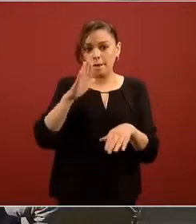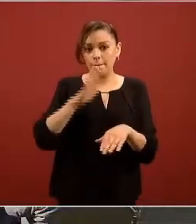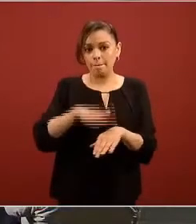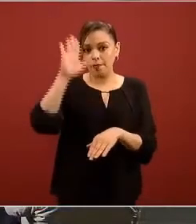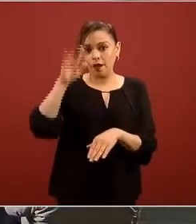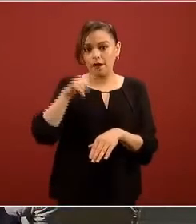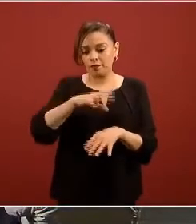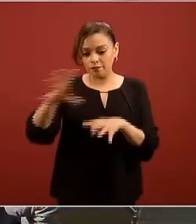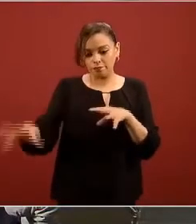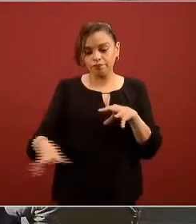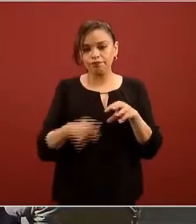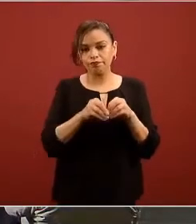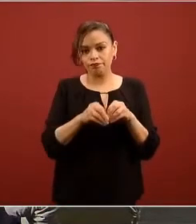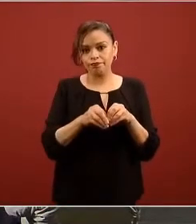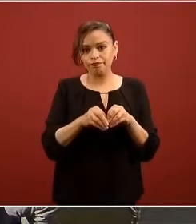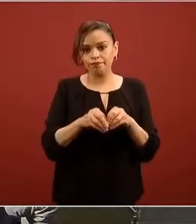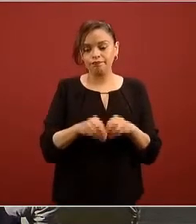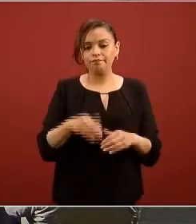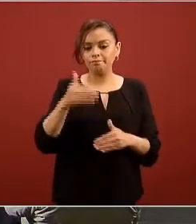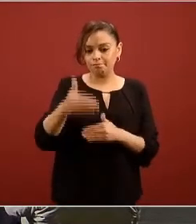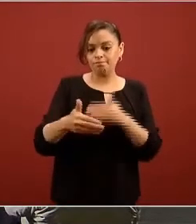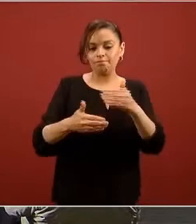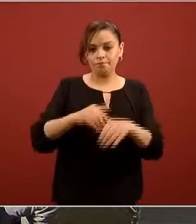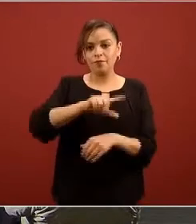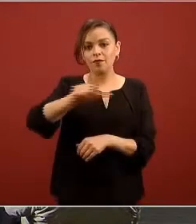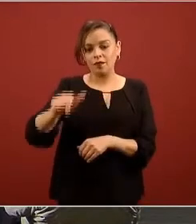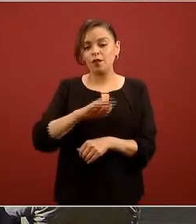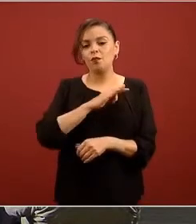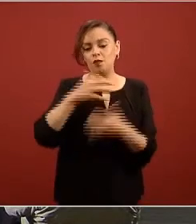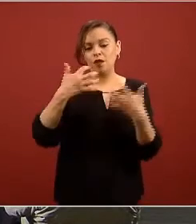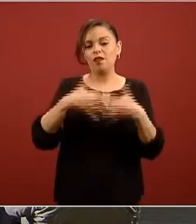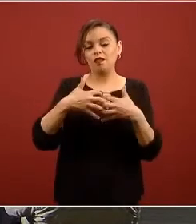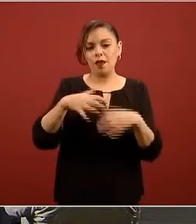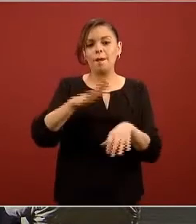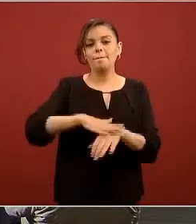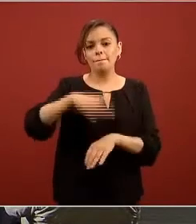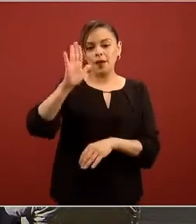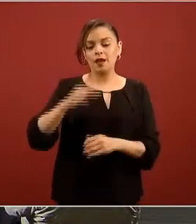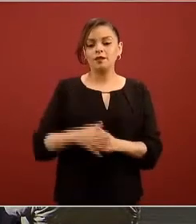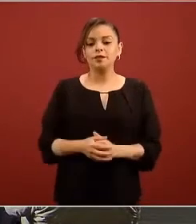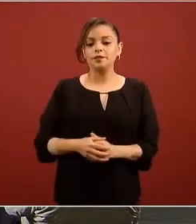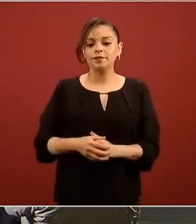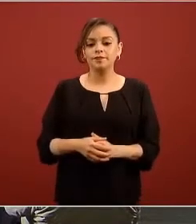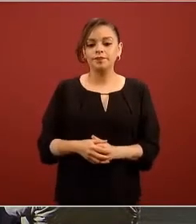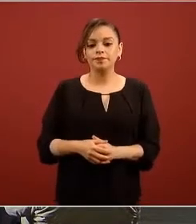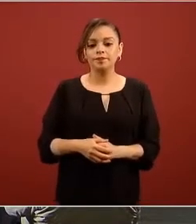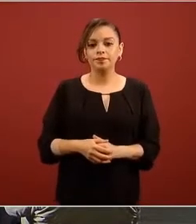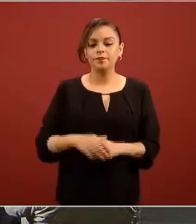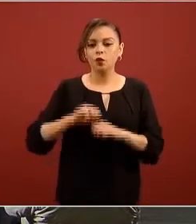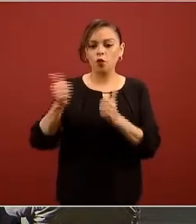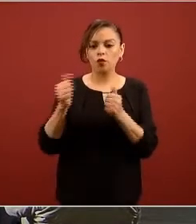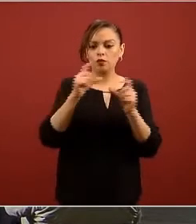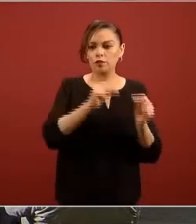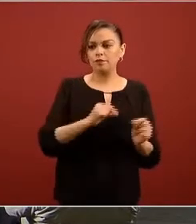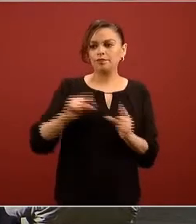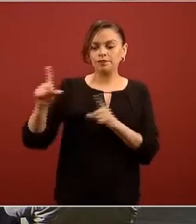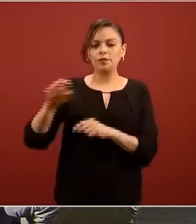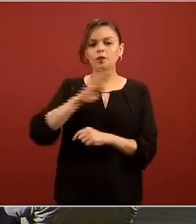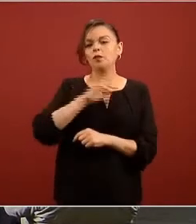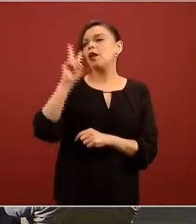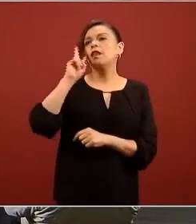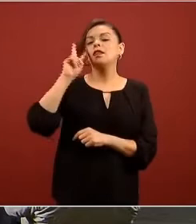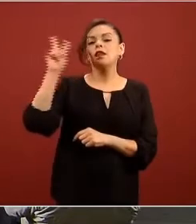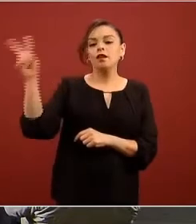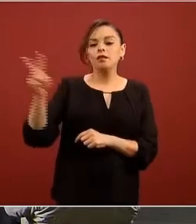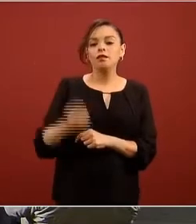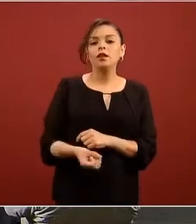adicionalmente periódicamente el costo voy a poner una tablita comparativa de costo no me detuve en el